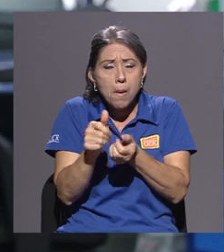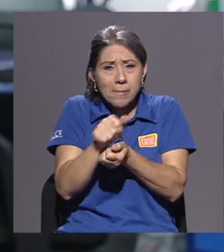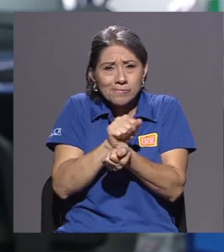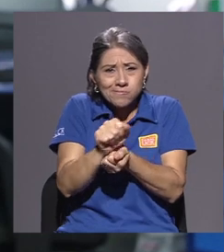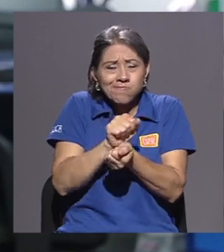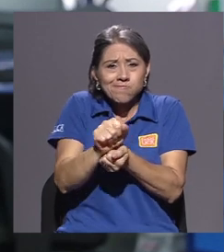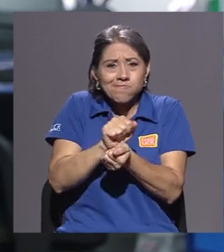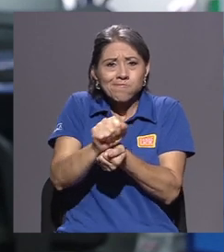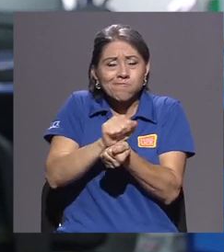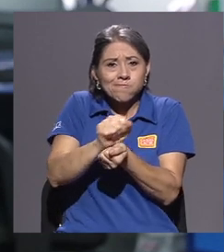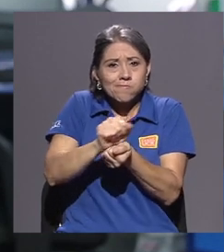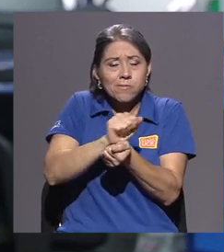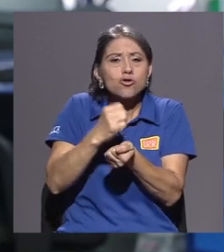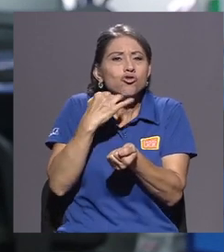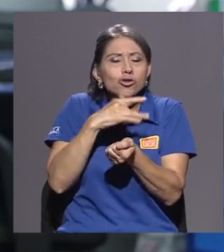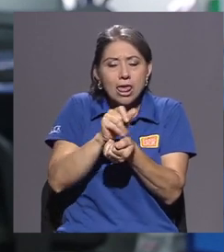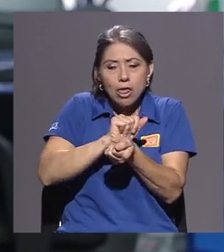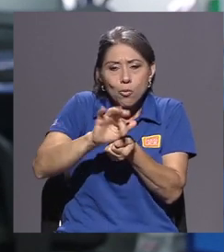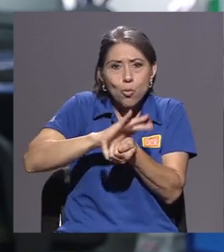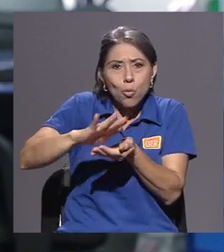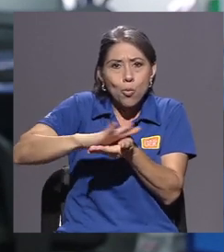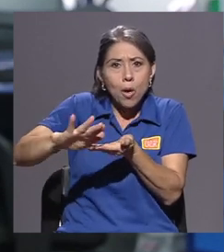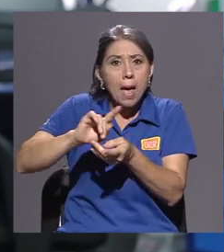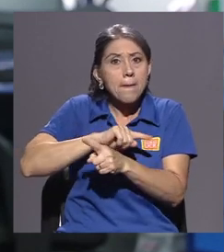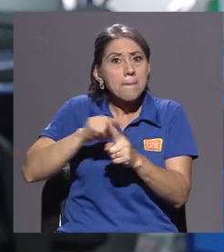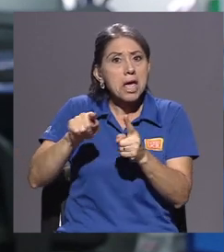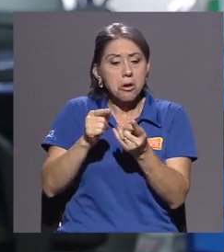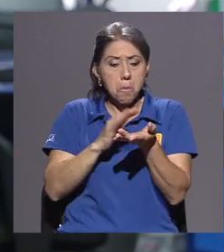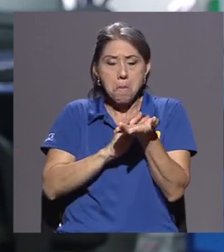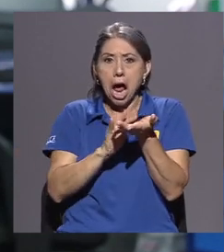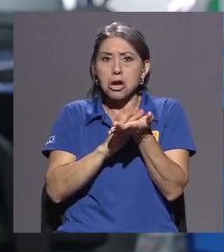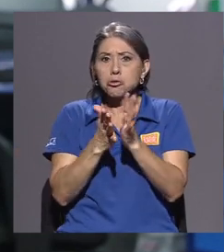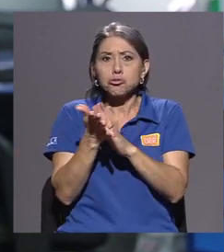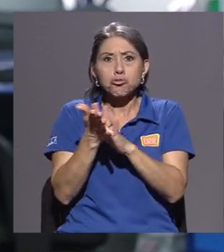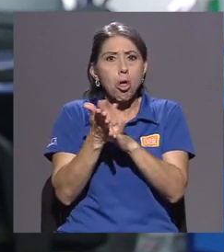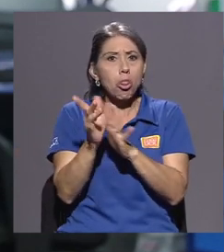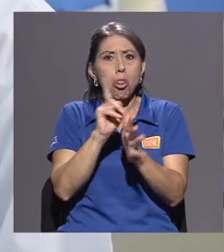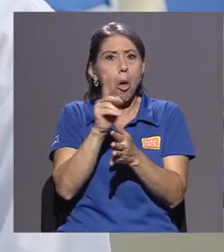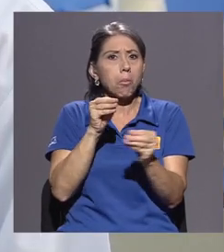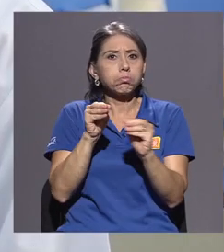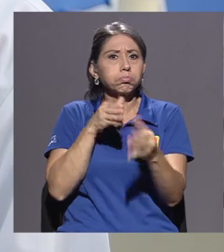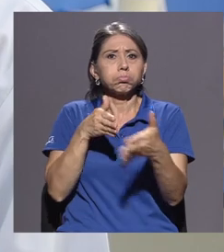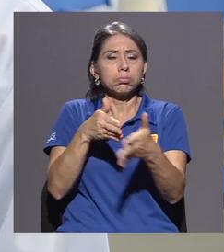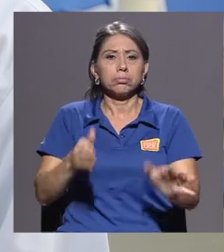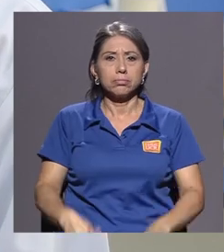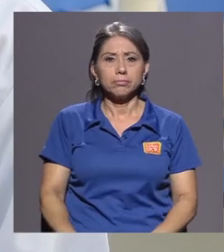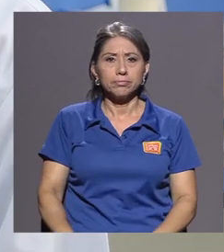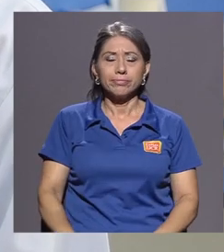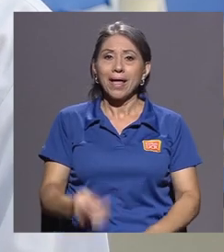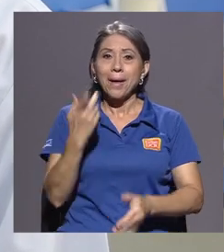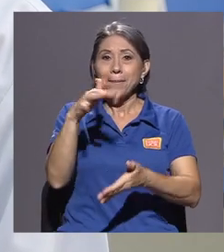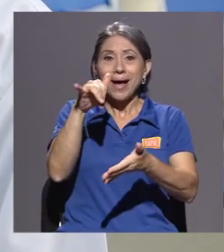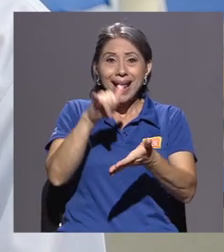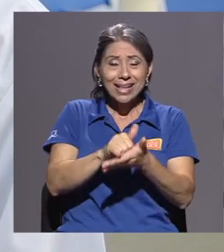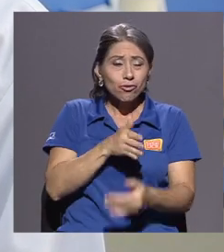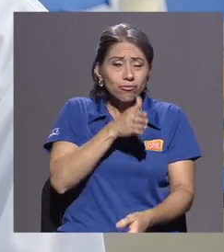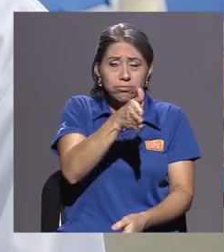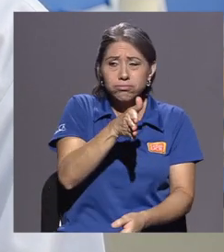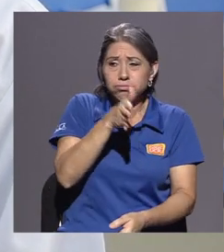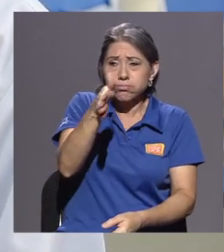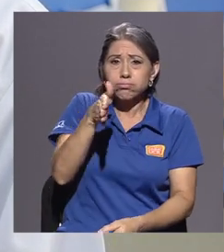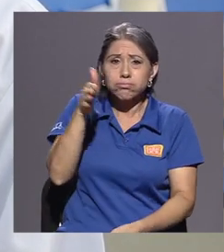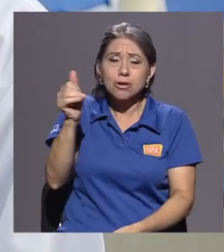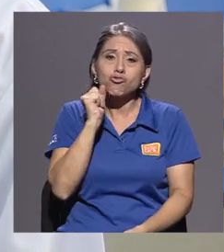ayudar a remover la suciedad sin dañar tanto las manos de los que lo usan. Para eso se fue a varias odas de la